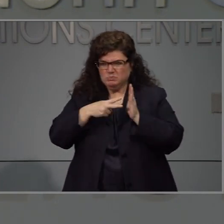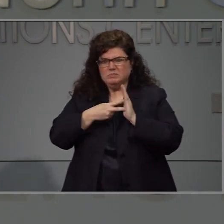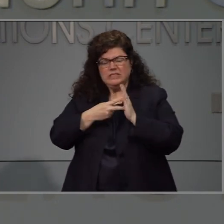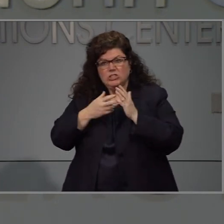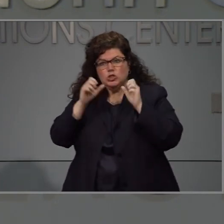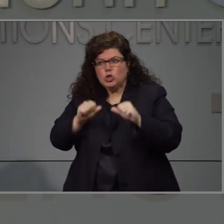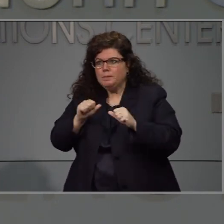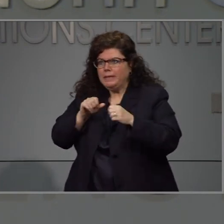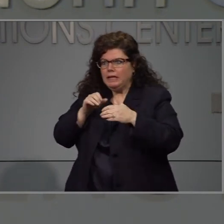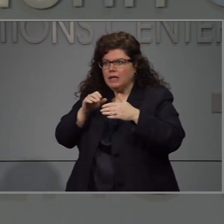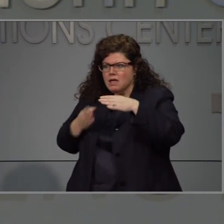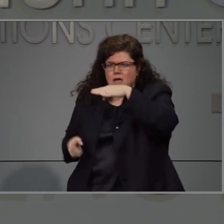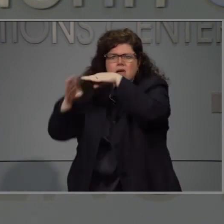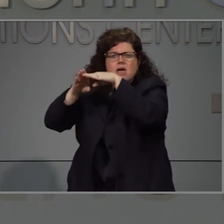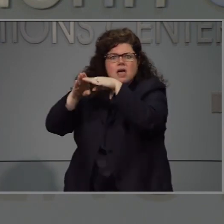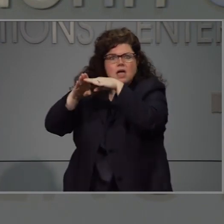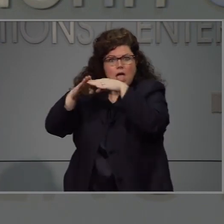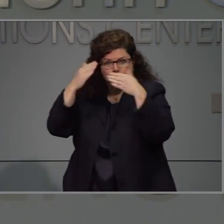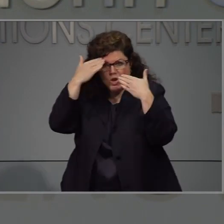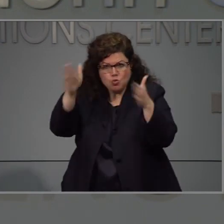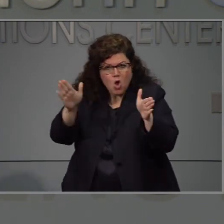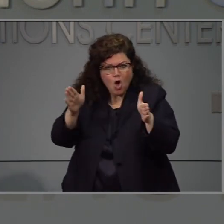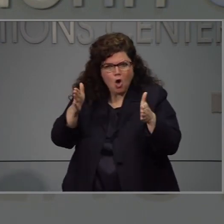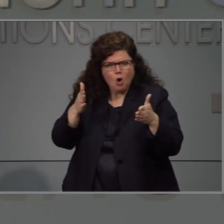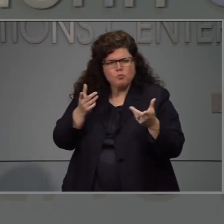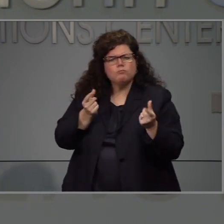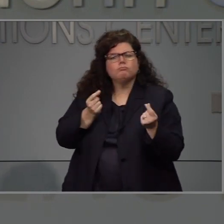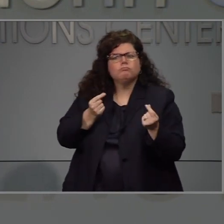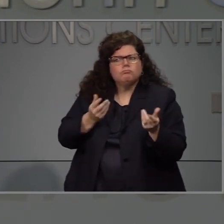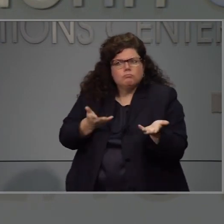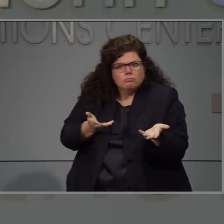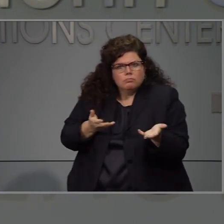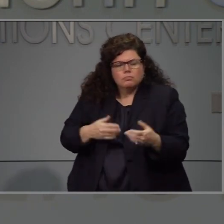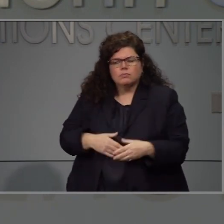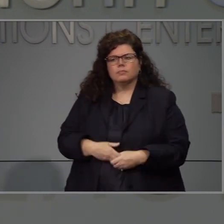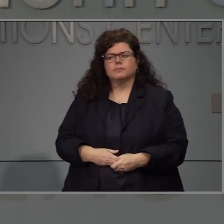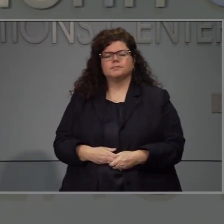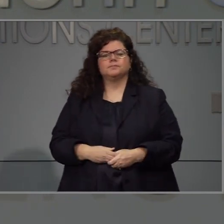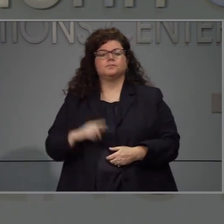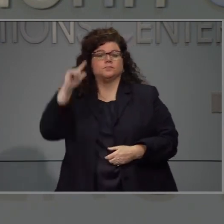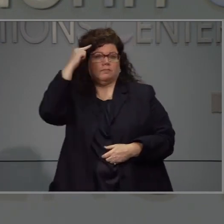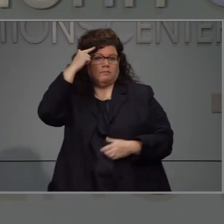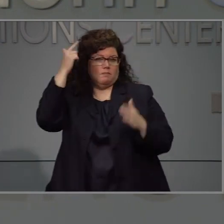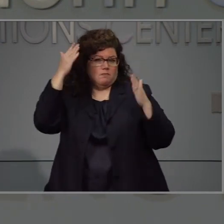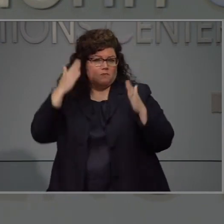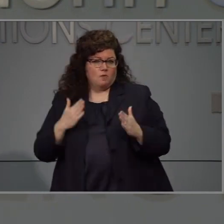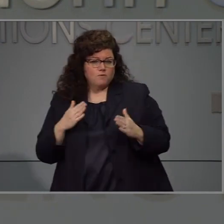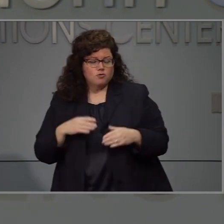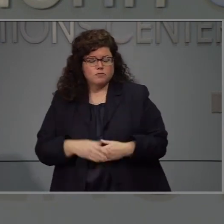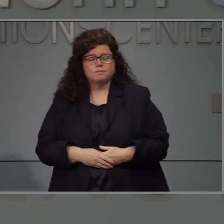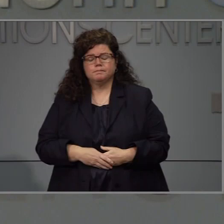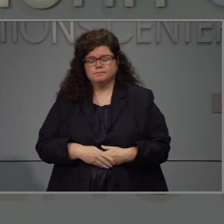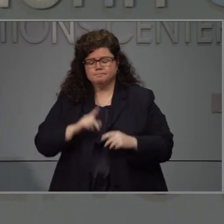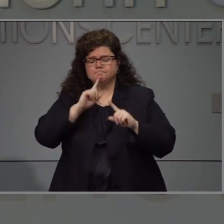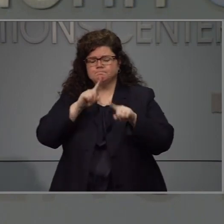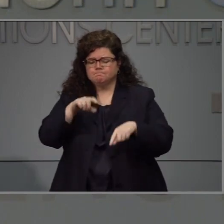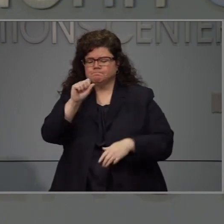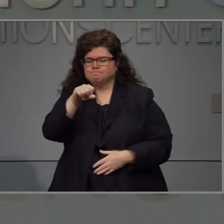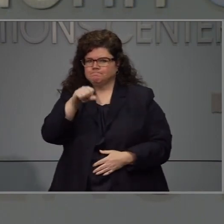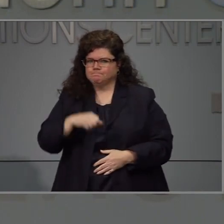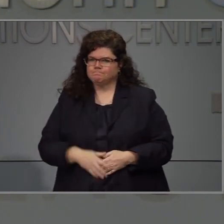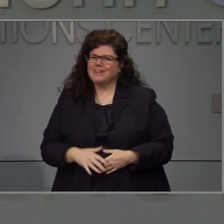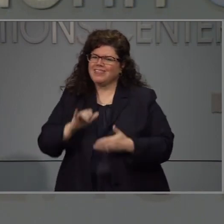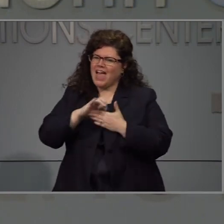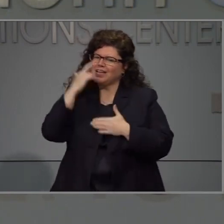tendencias con el paso del tiempo ya doctora Cohen acaba de decirles todas las tendencias que analizamos y en